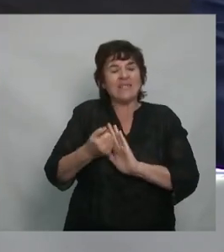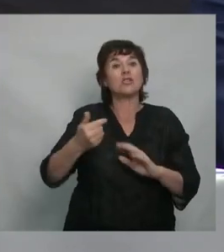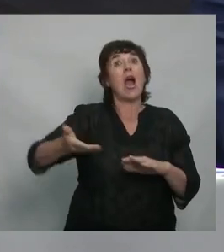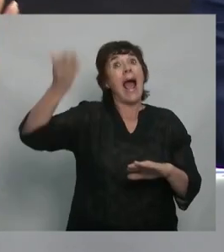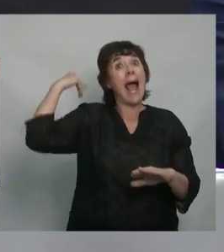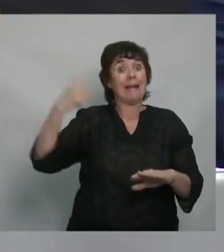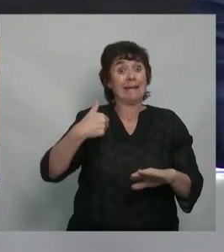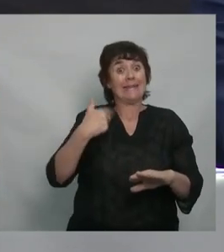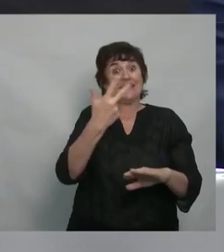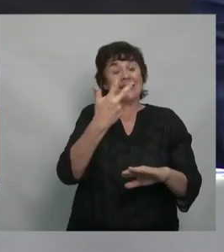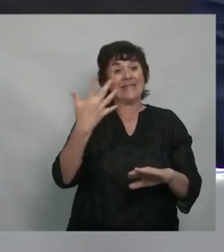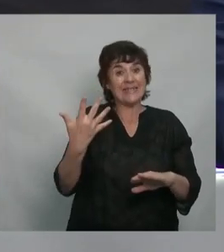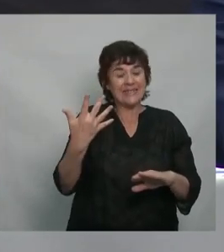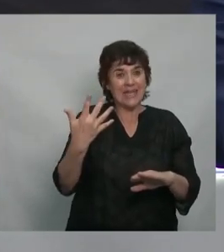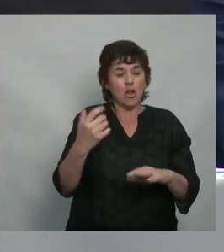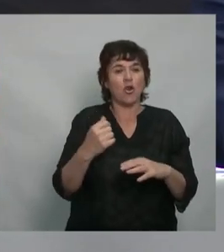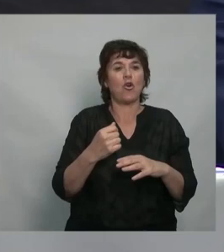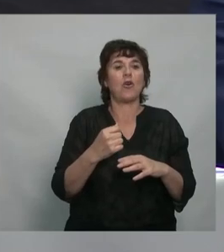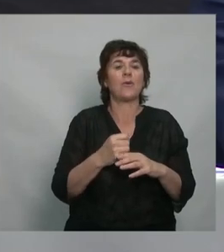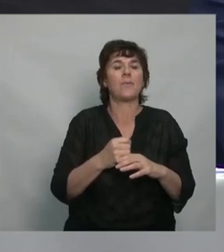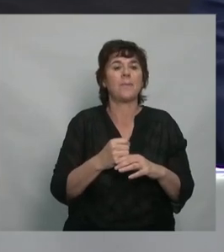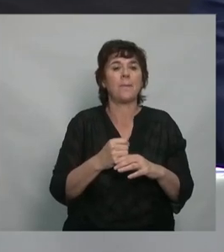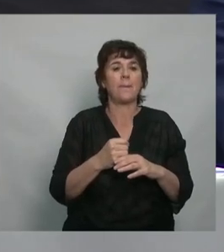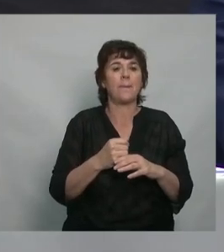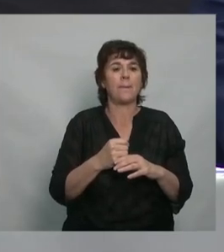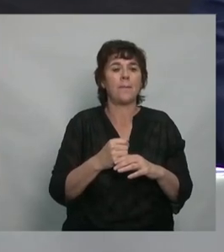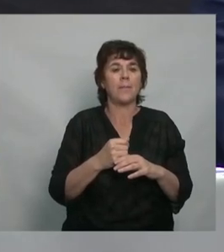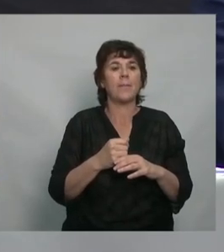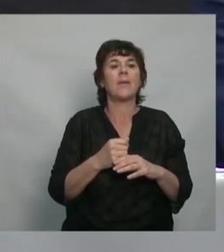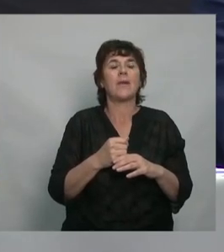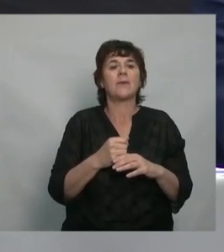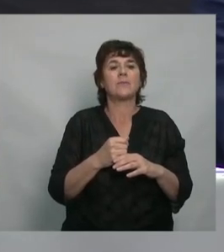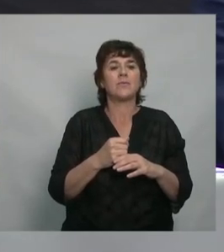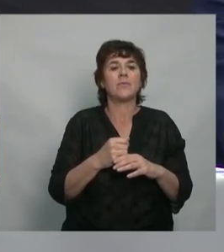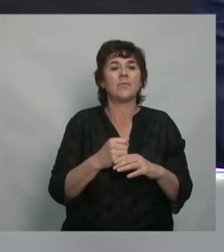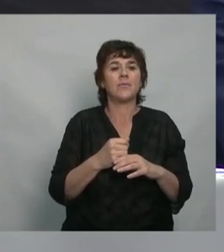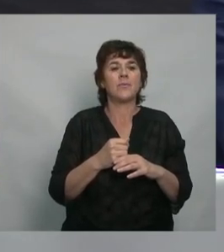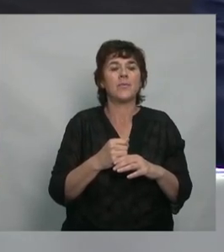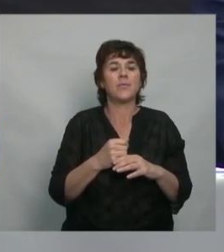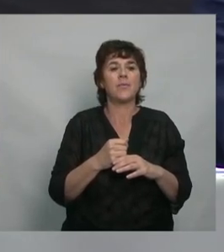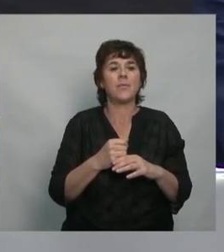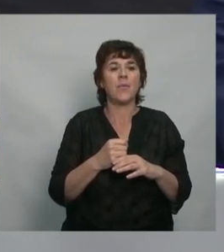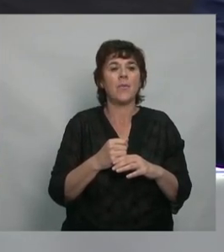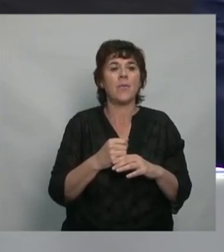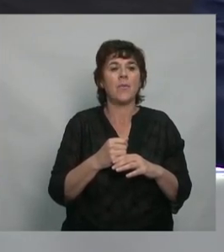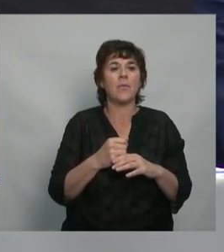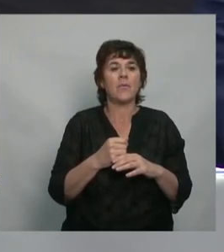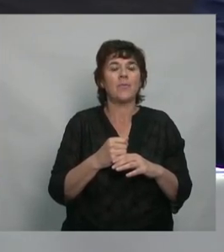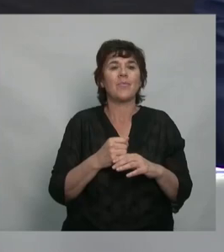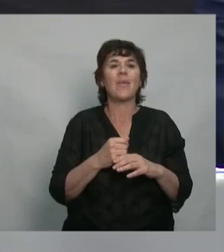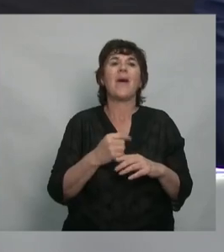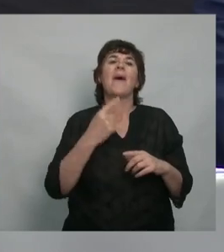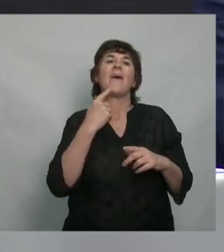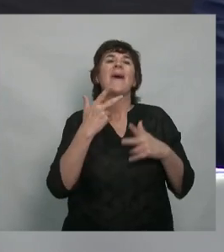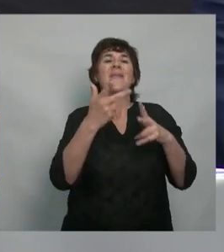para que veamos los números. O sea, acá no se dijo que se iba a